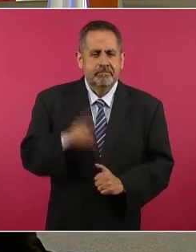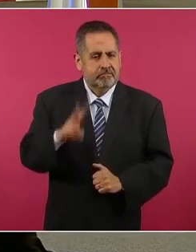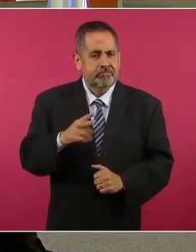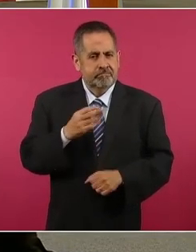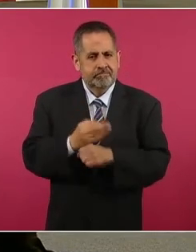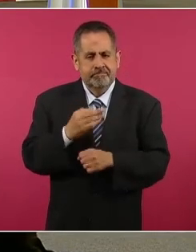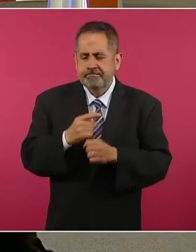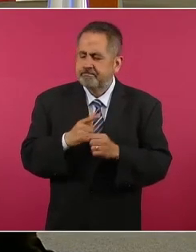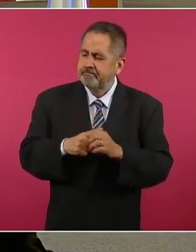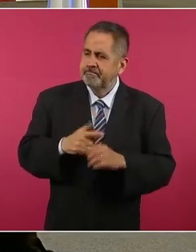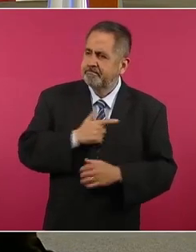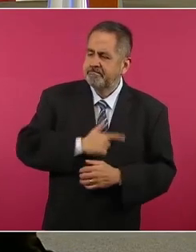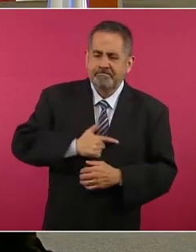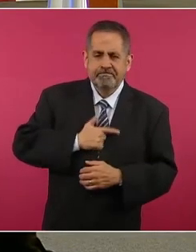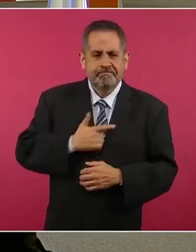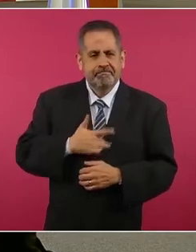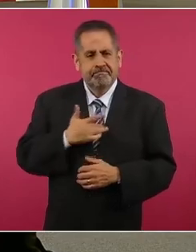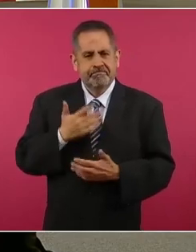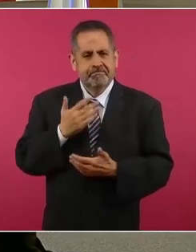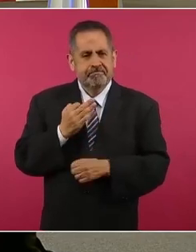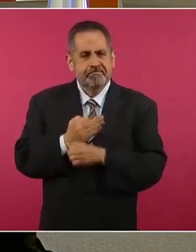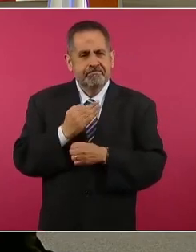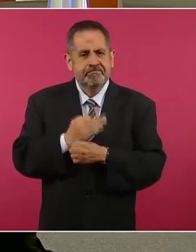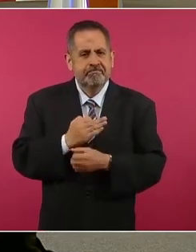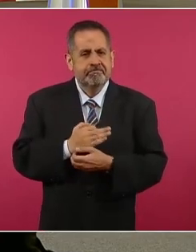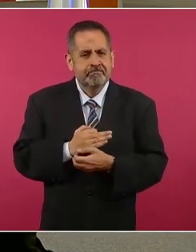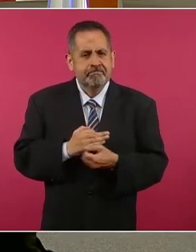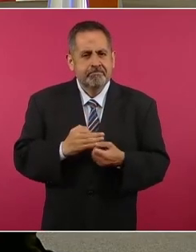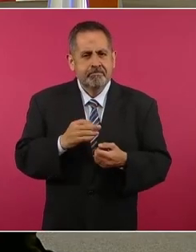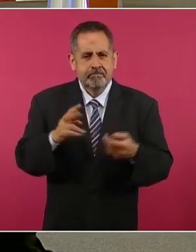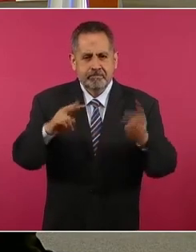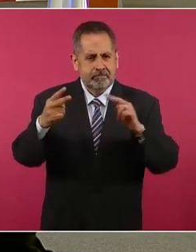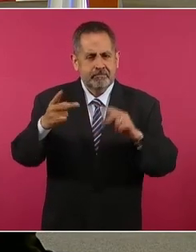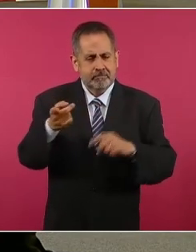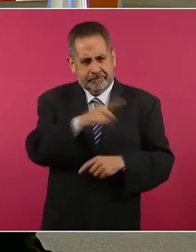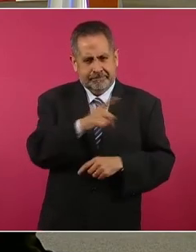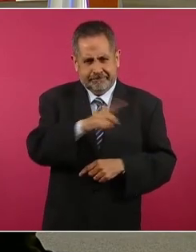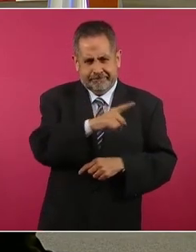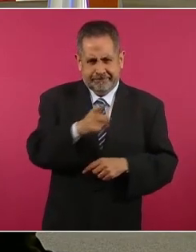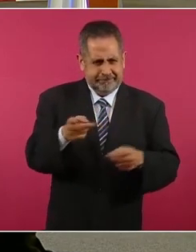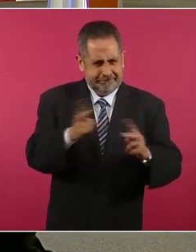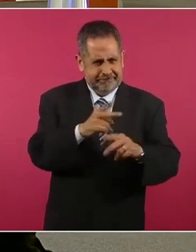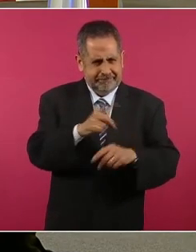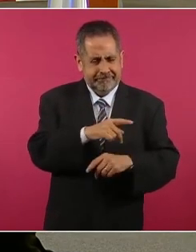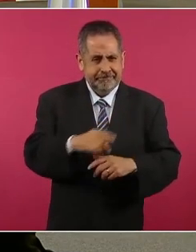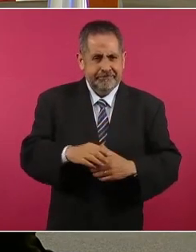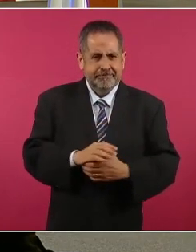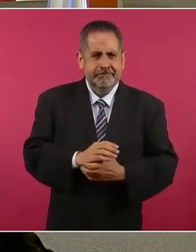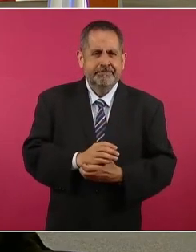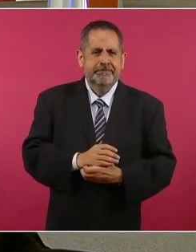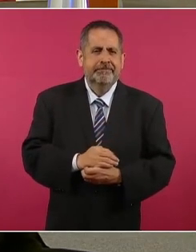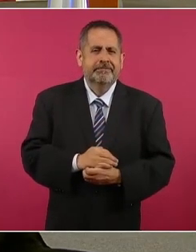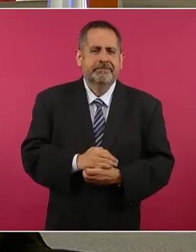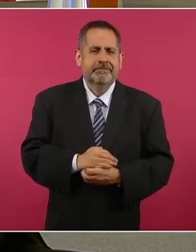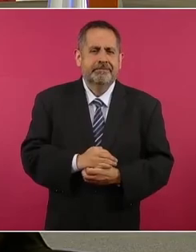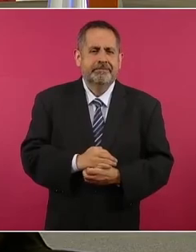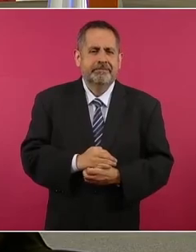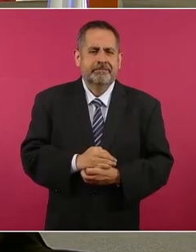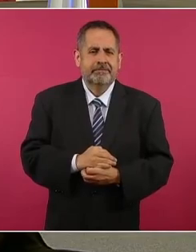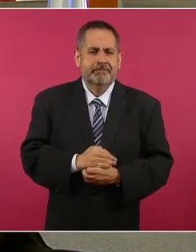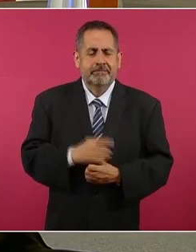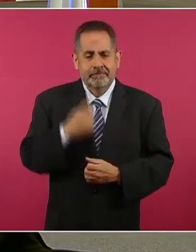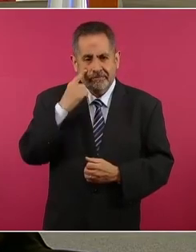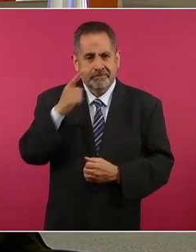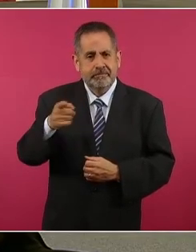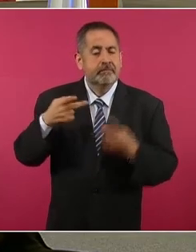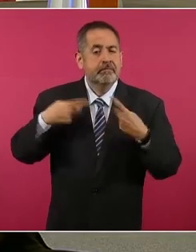que la gente… No, ponme la anterior, que la